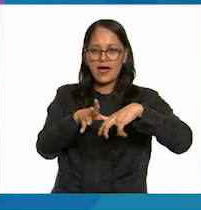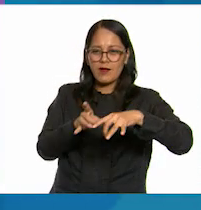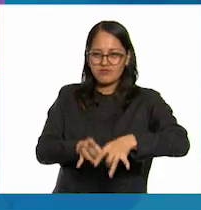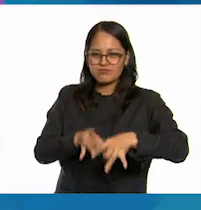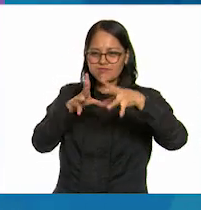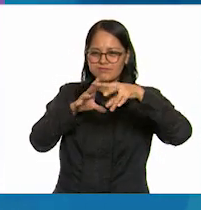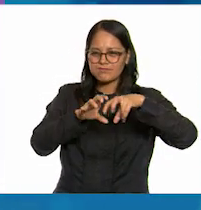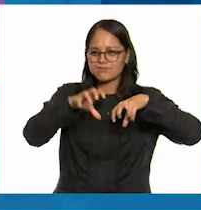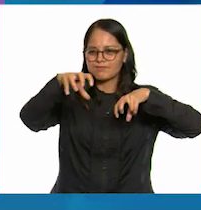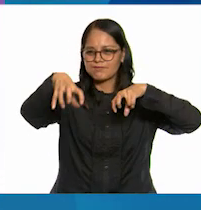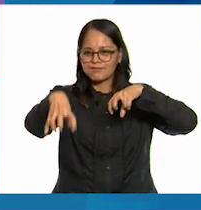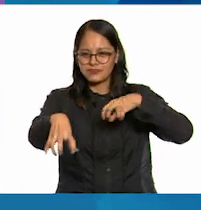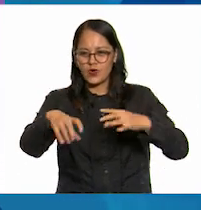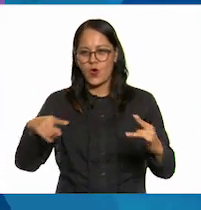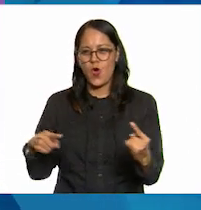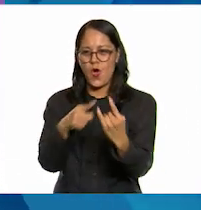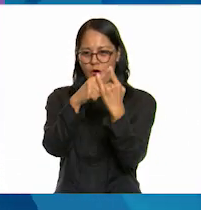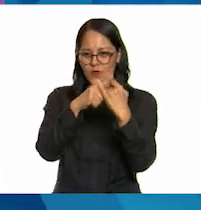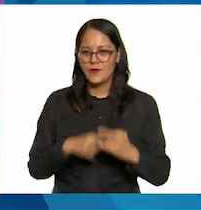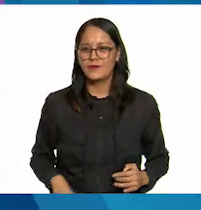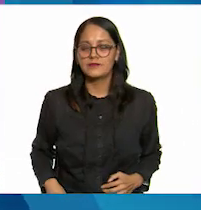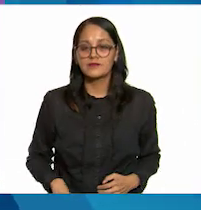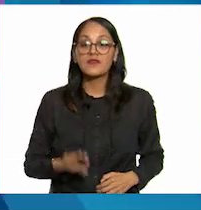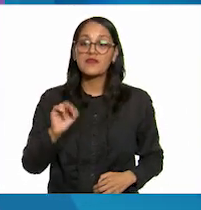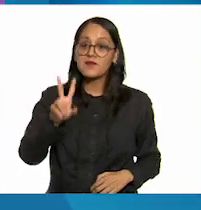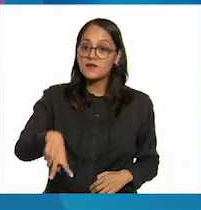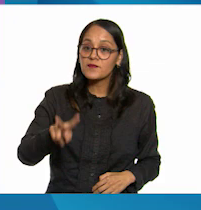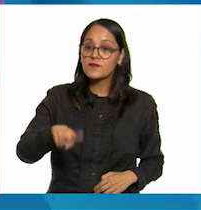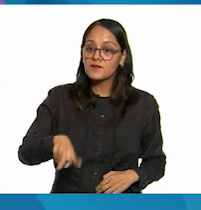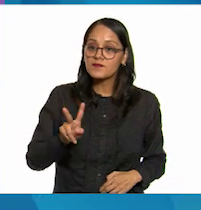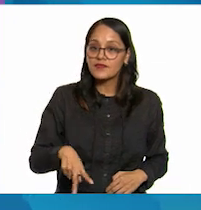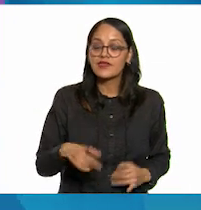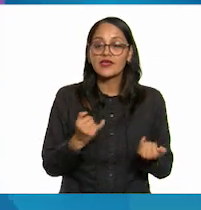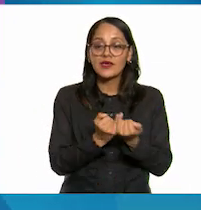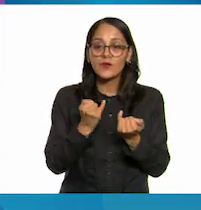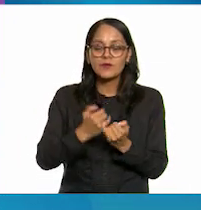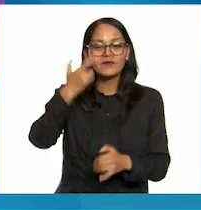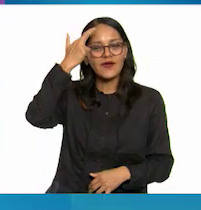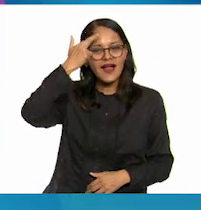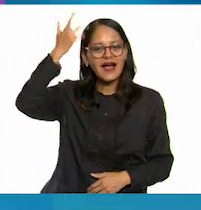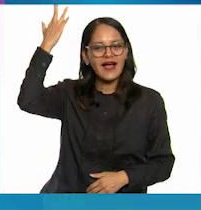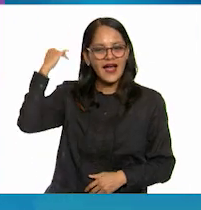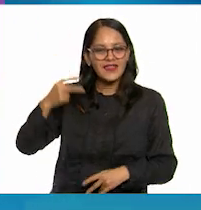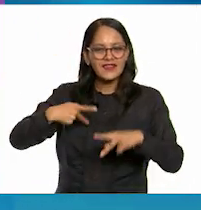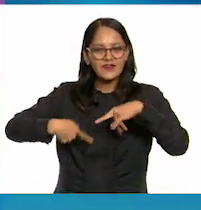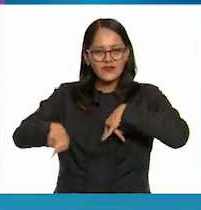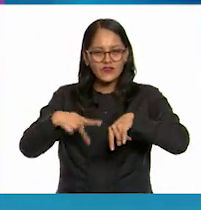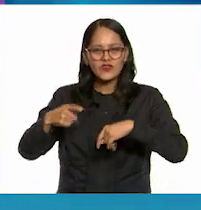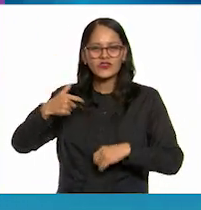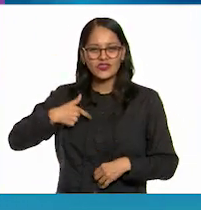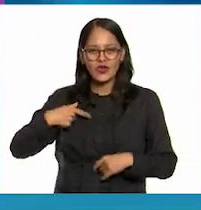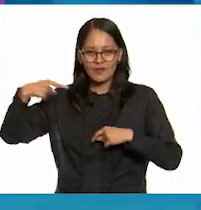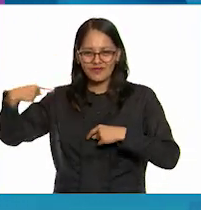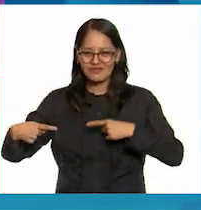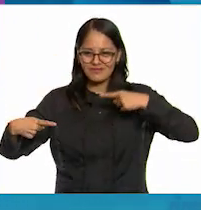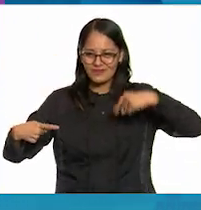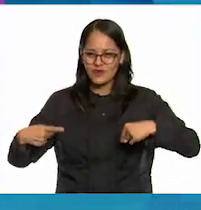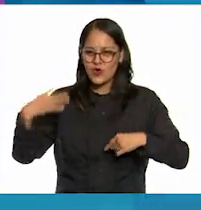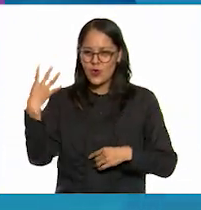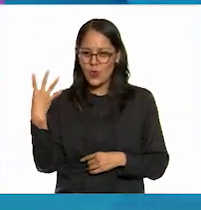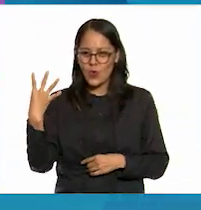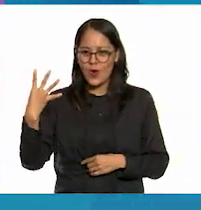golazo es cierto como en aquel histórico partido de cuarto a contra cuarto b